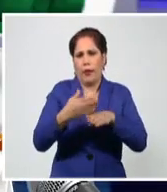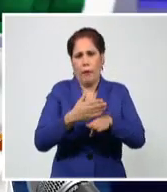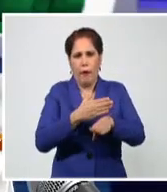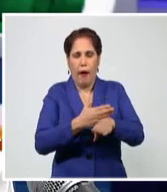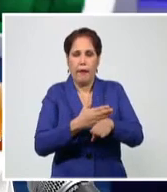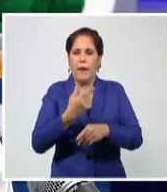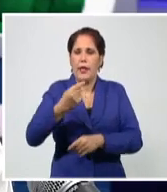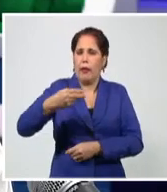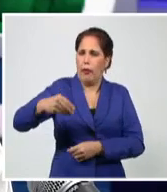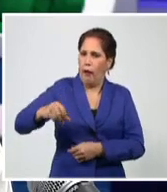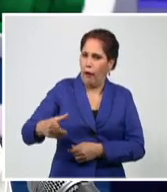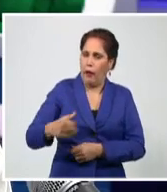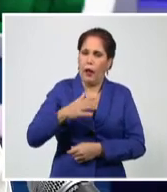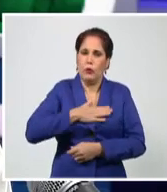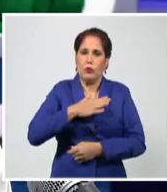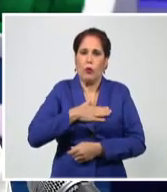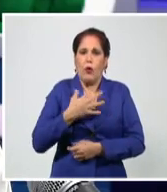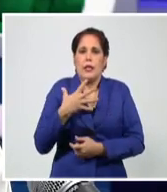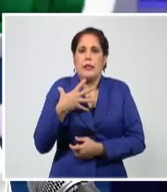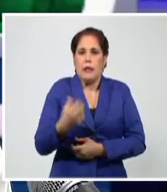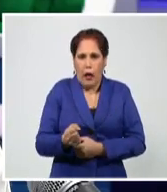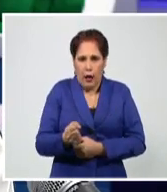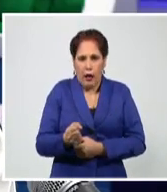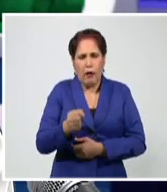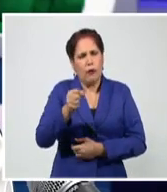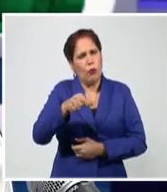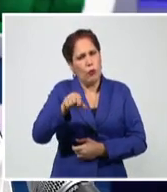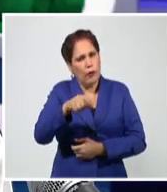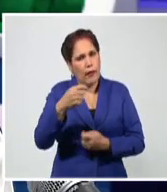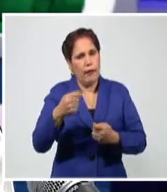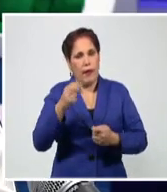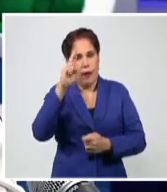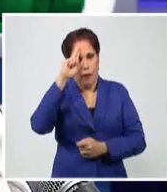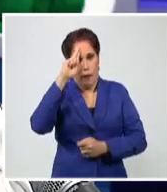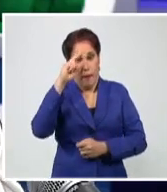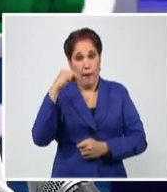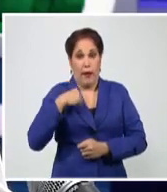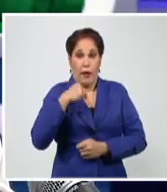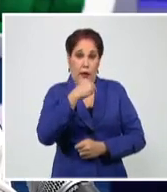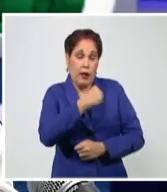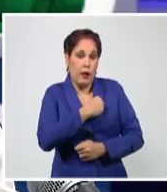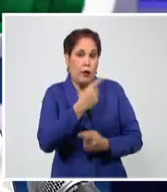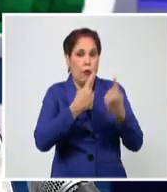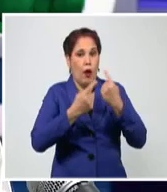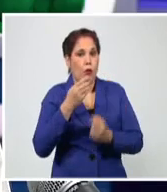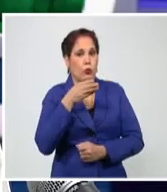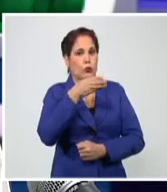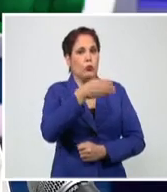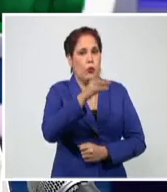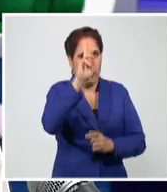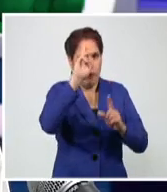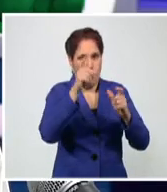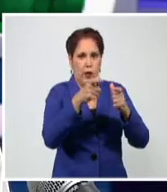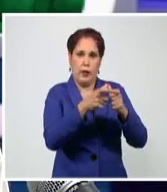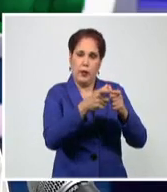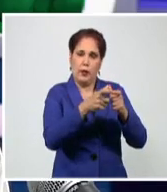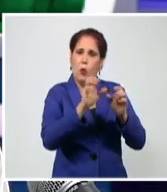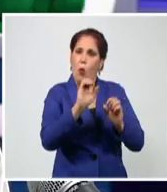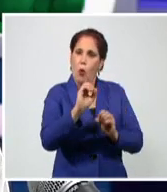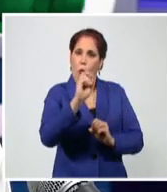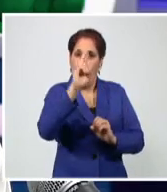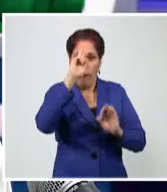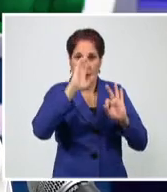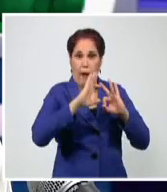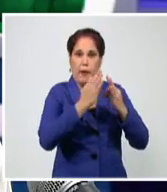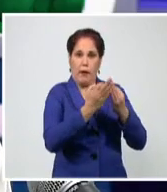diarrea, y realmente el acudir de forma inmediata al médico a